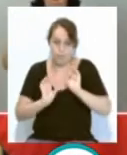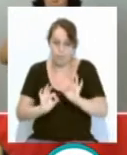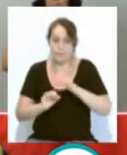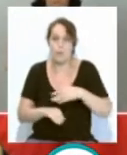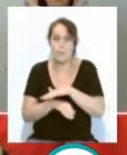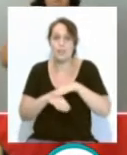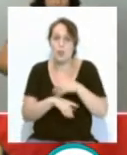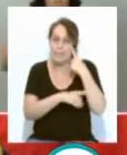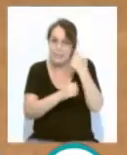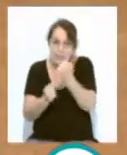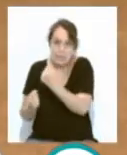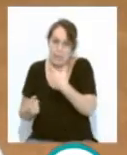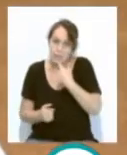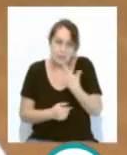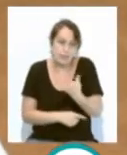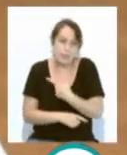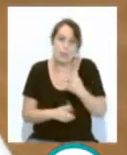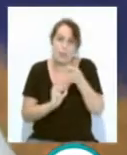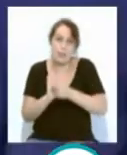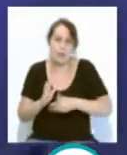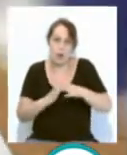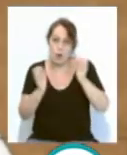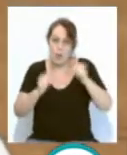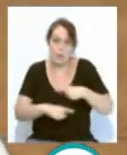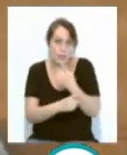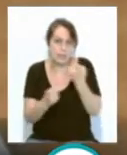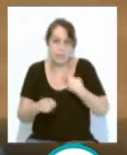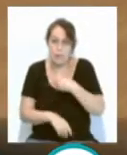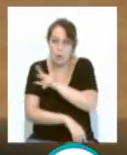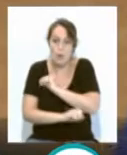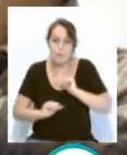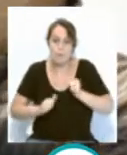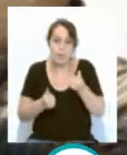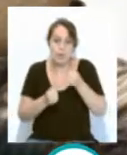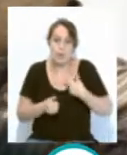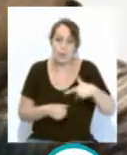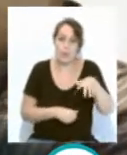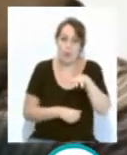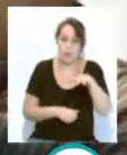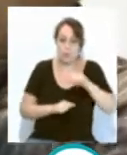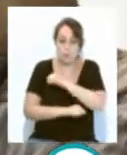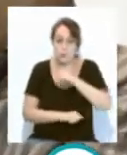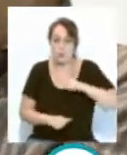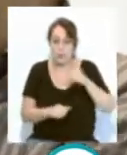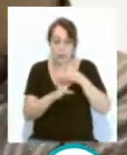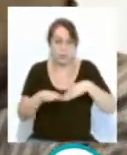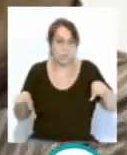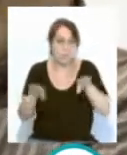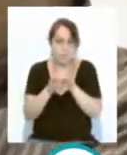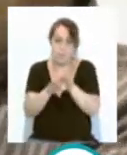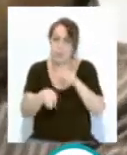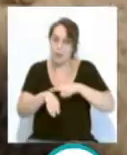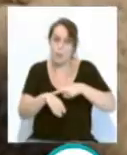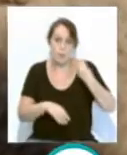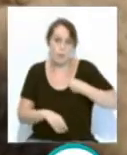Salvador Illa, ha defendido la conveniencia de la medida acordada y ha anunciado que la vacunación comenzará simultáneamente en todas las comunidades, empezando por